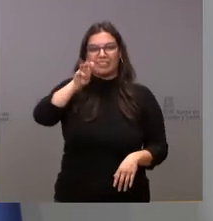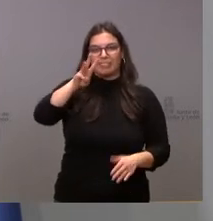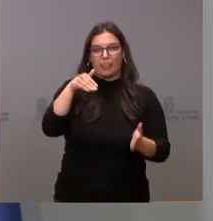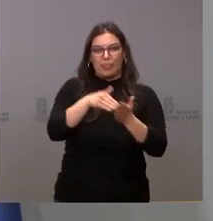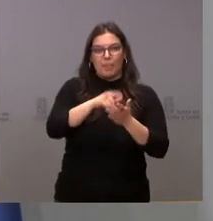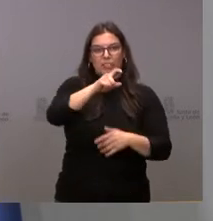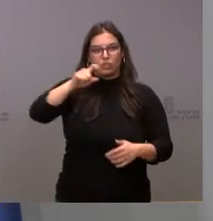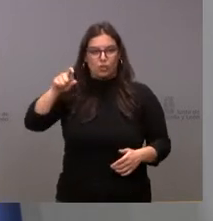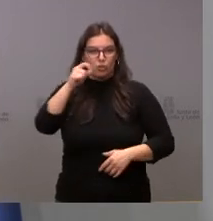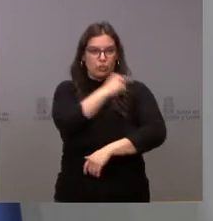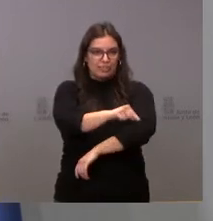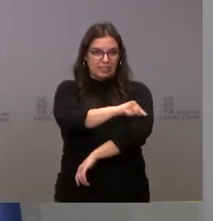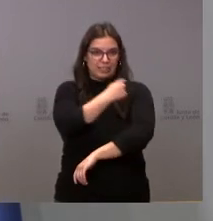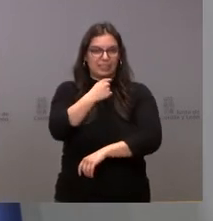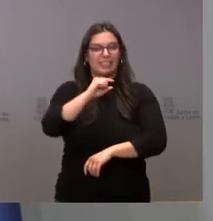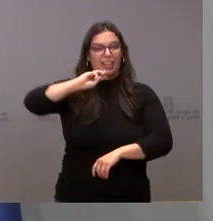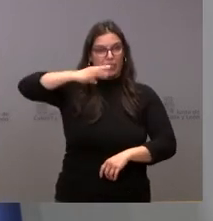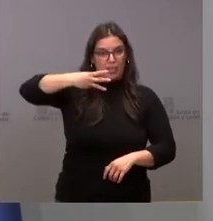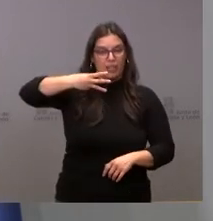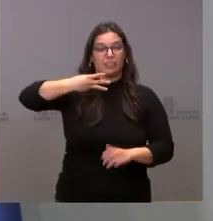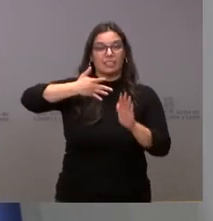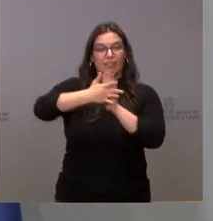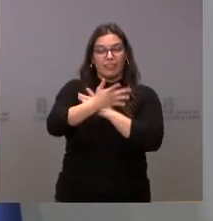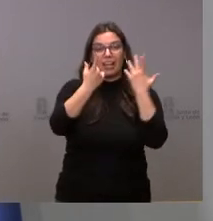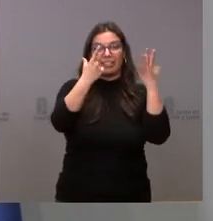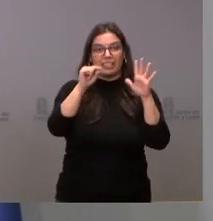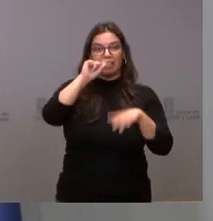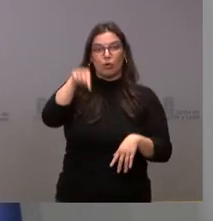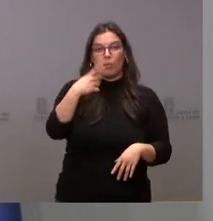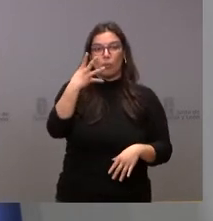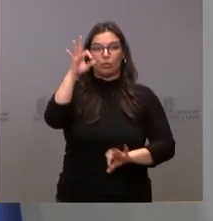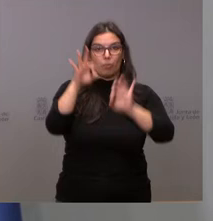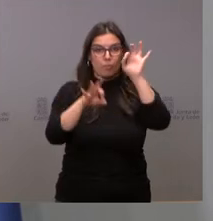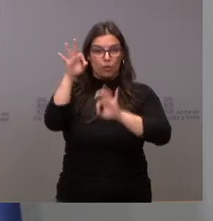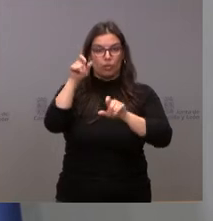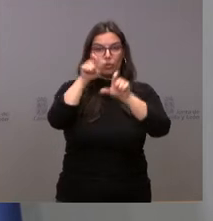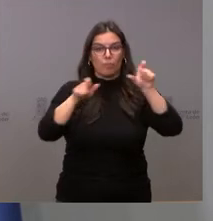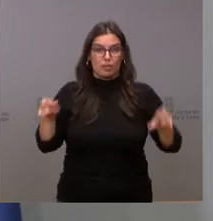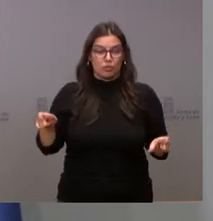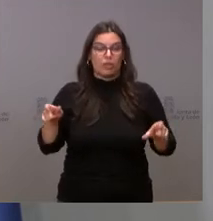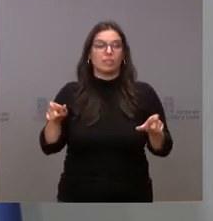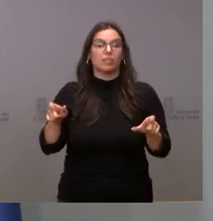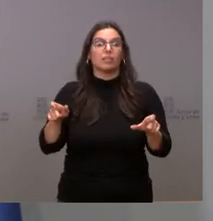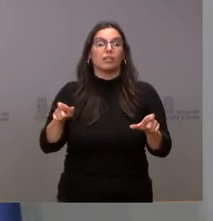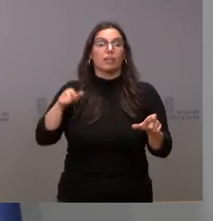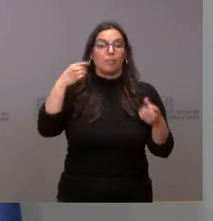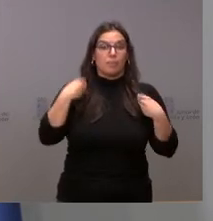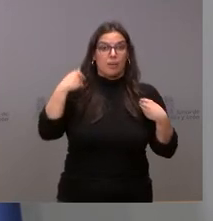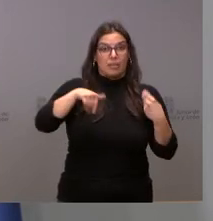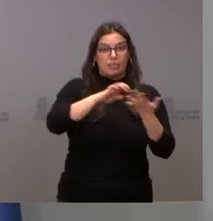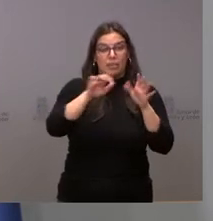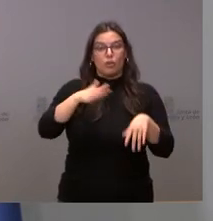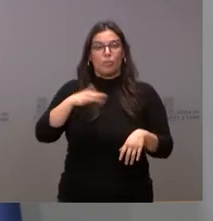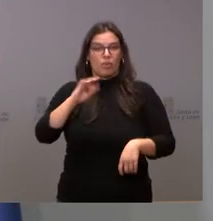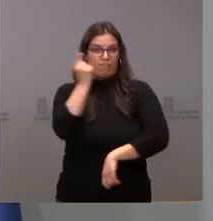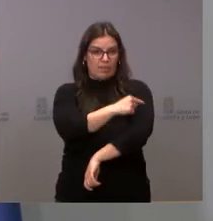dosis de refuerzo, lo que supone un 60,4% de la población susceptible de recibirla. Esta